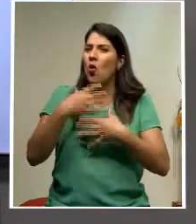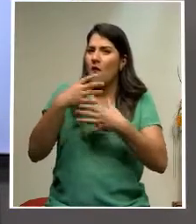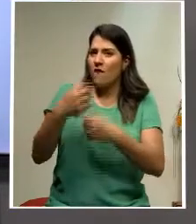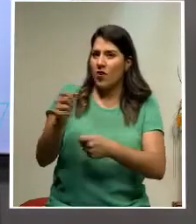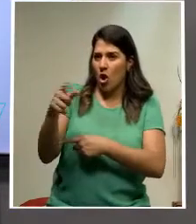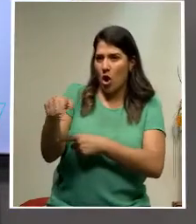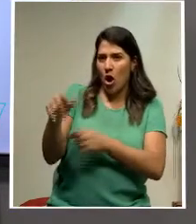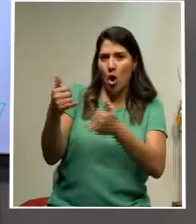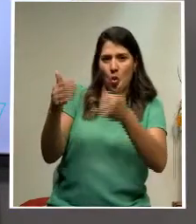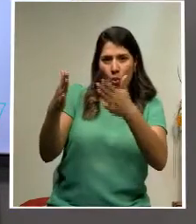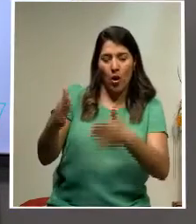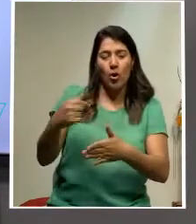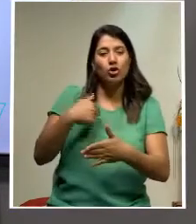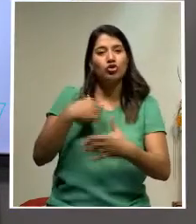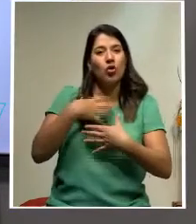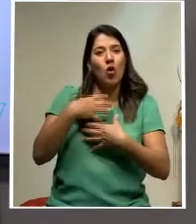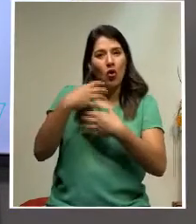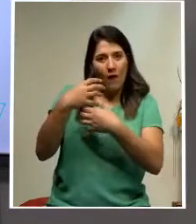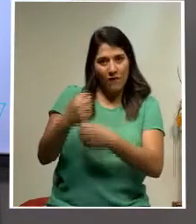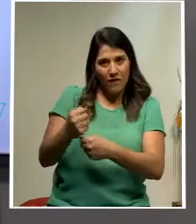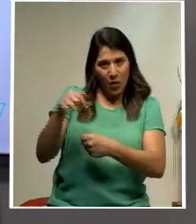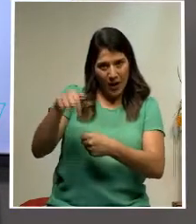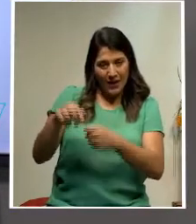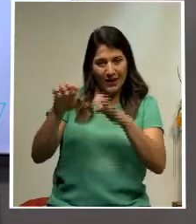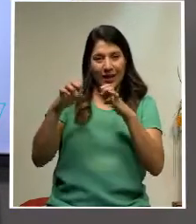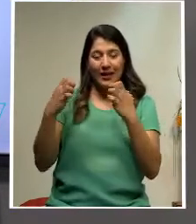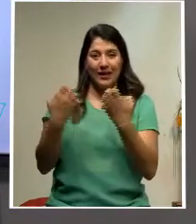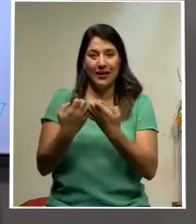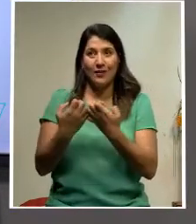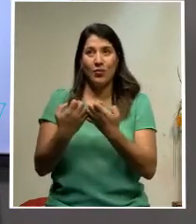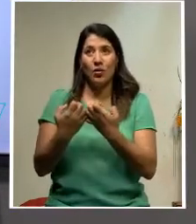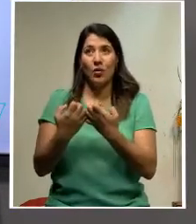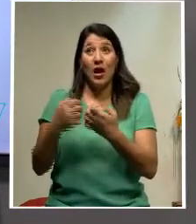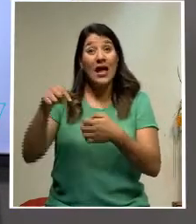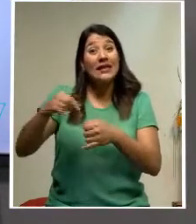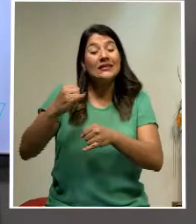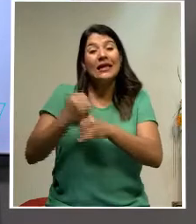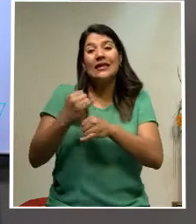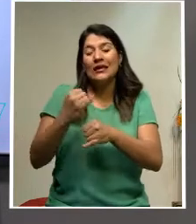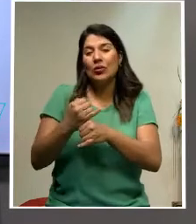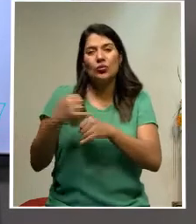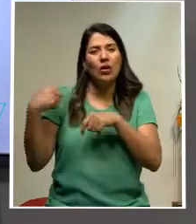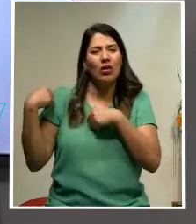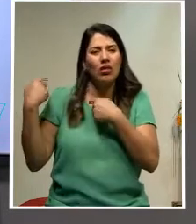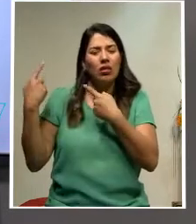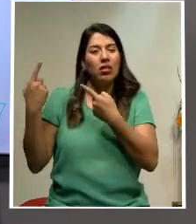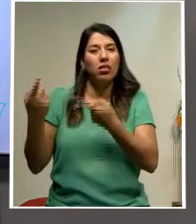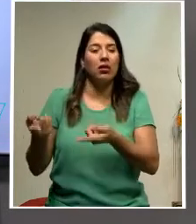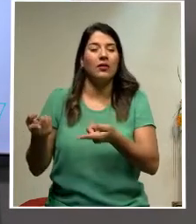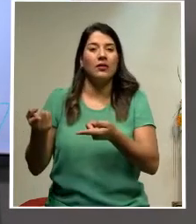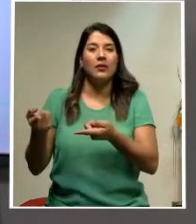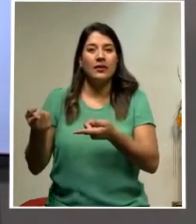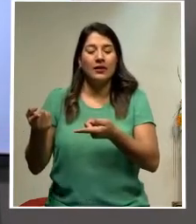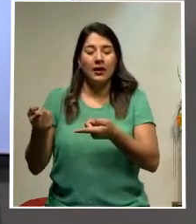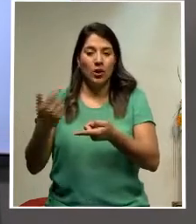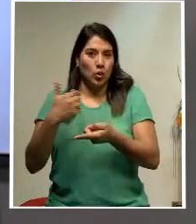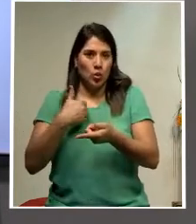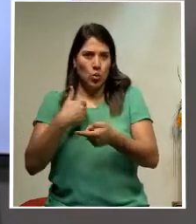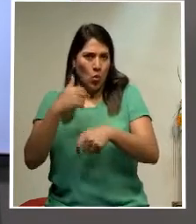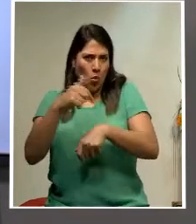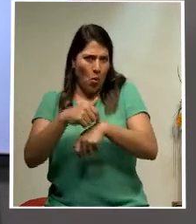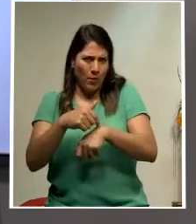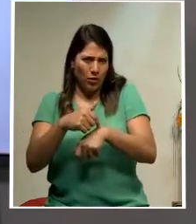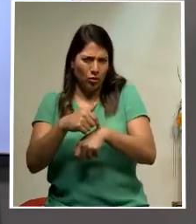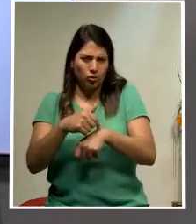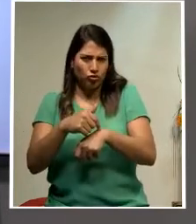confío plenamente en esta institución. Es una institución que a lo largo de su historia ha pasado momentos así,